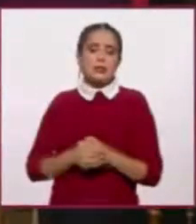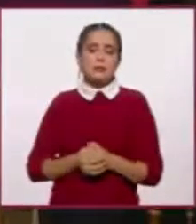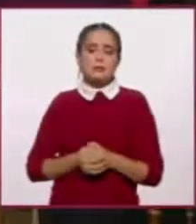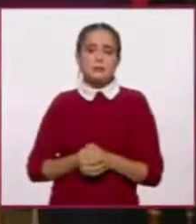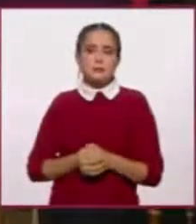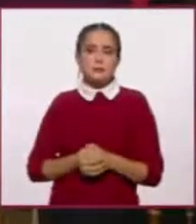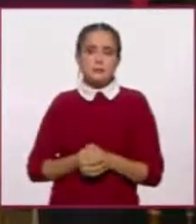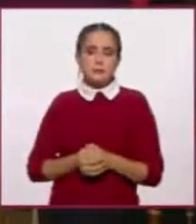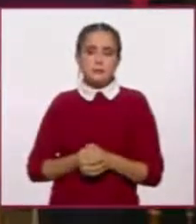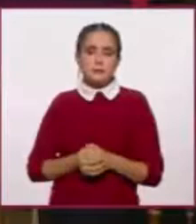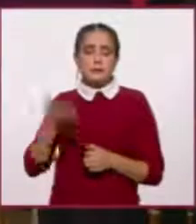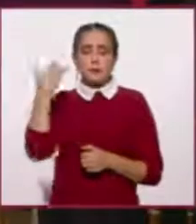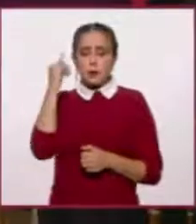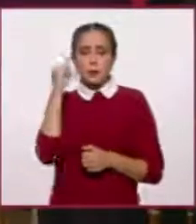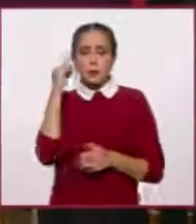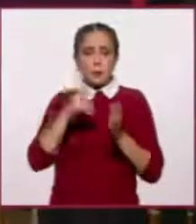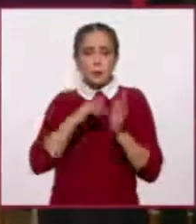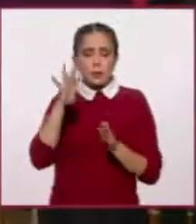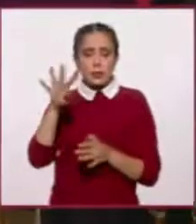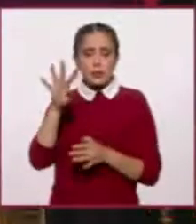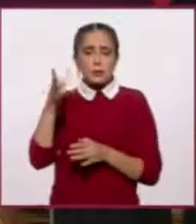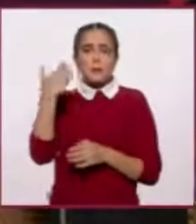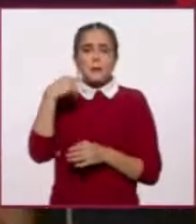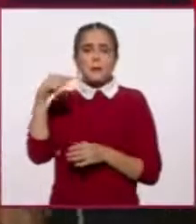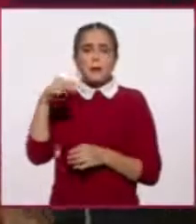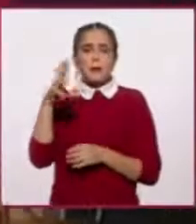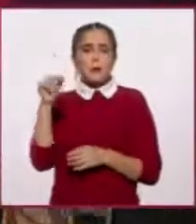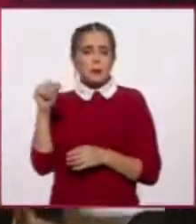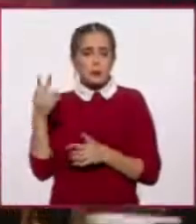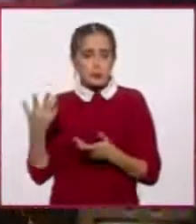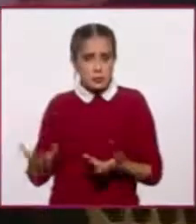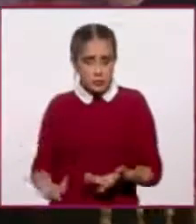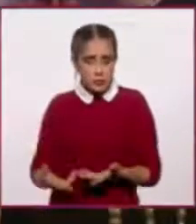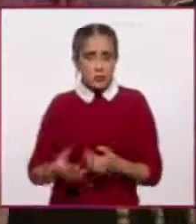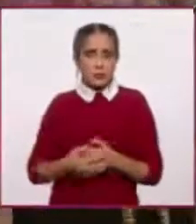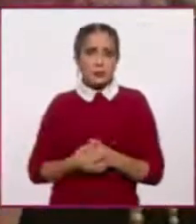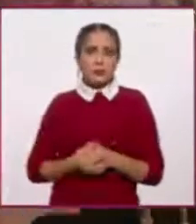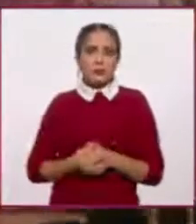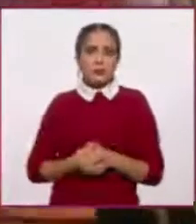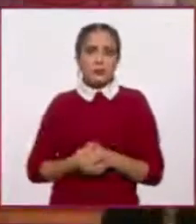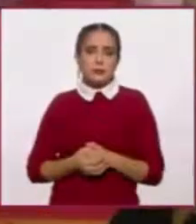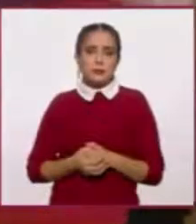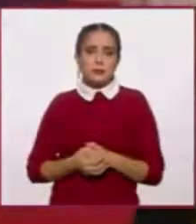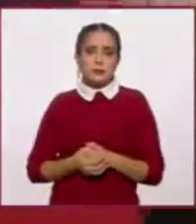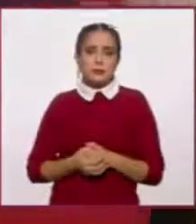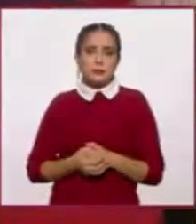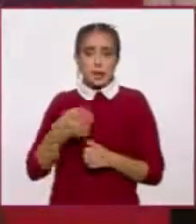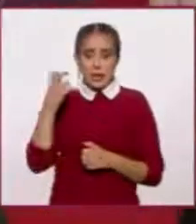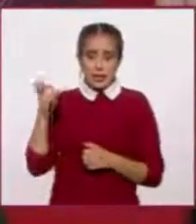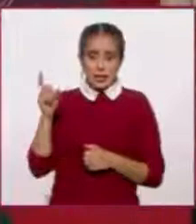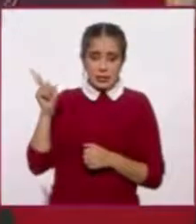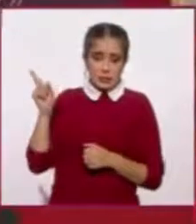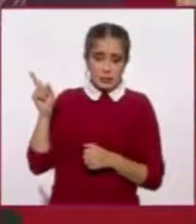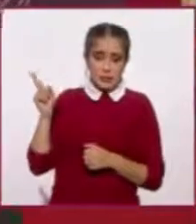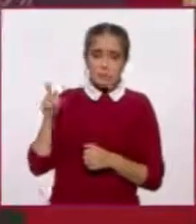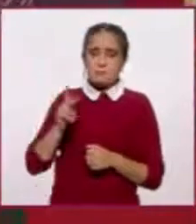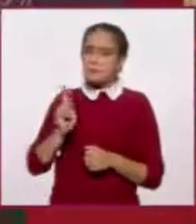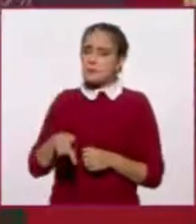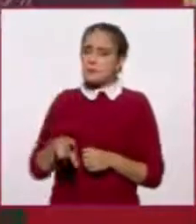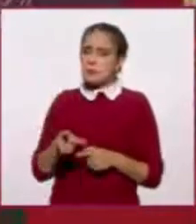menos ochenta. Es interesante porque estos datos se parecen mucho a los datos que, eh,